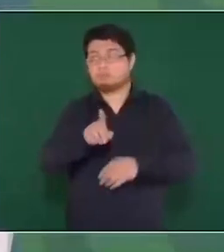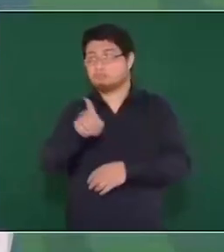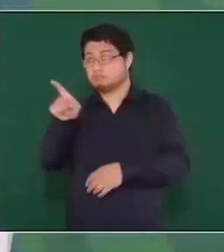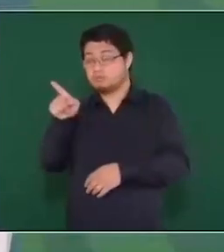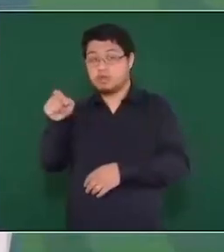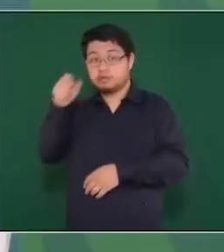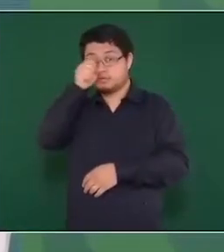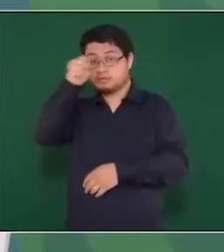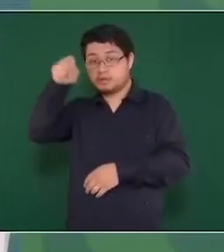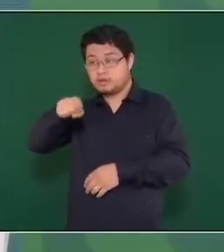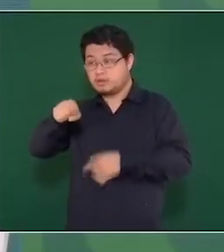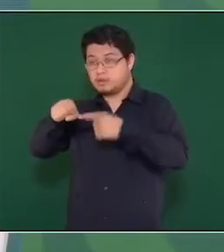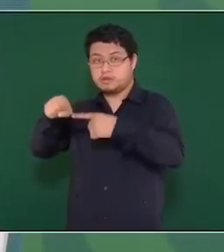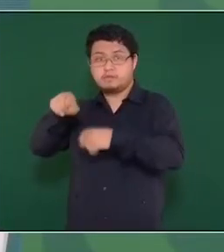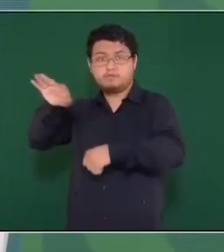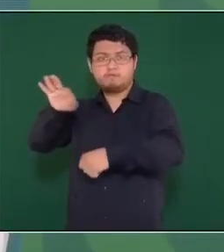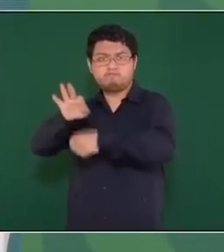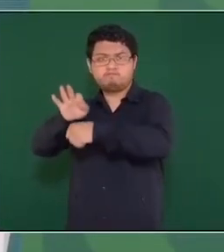Defensa,